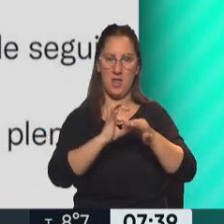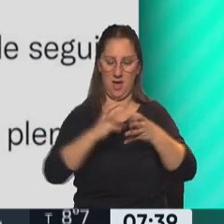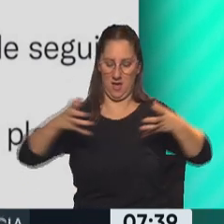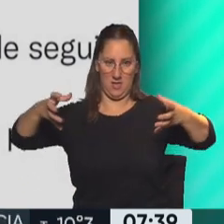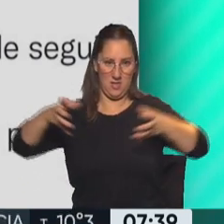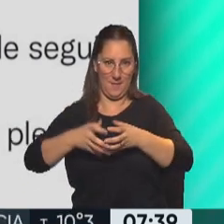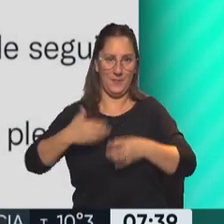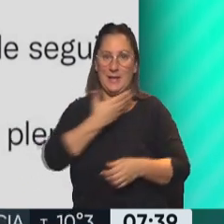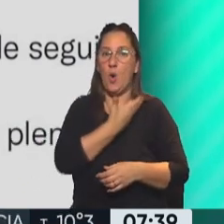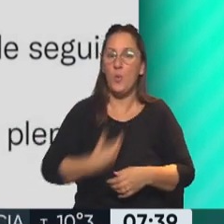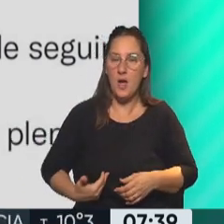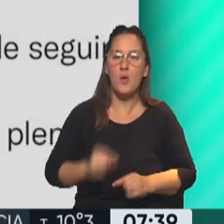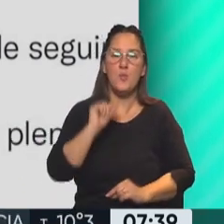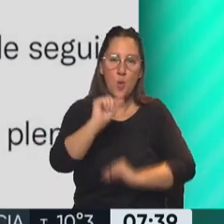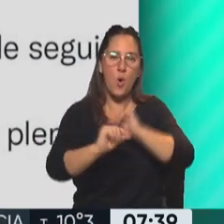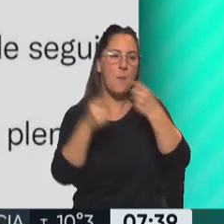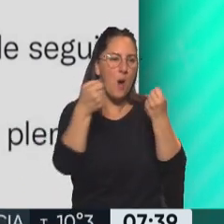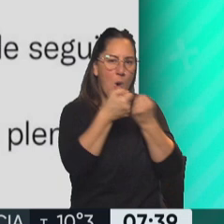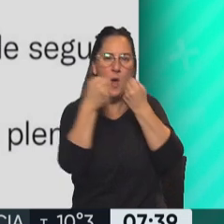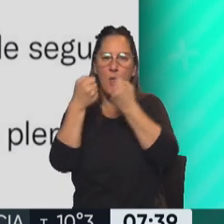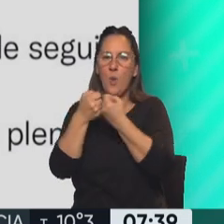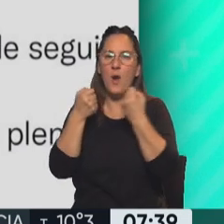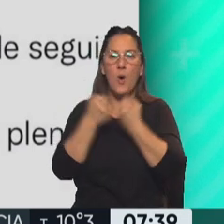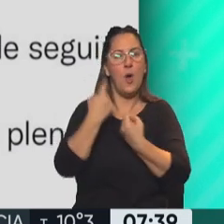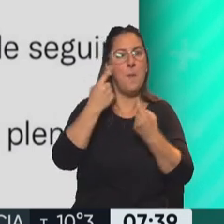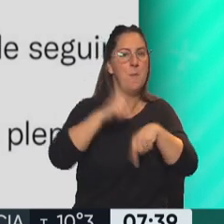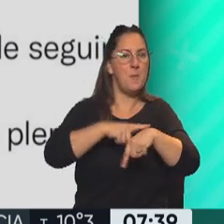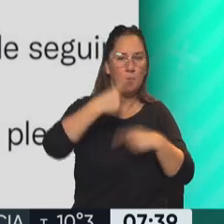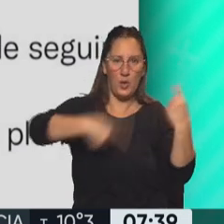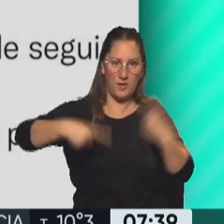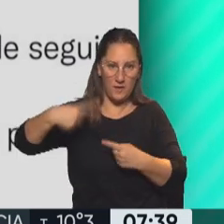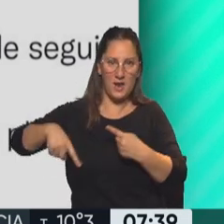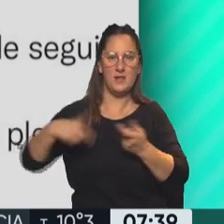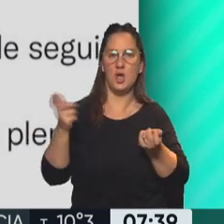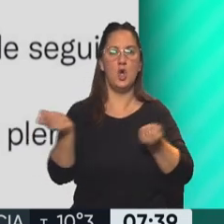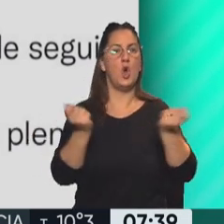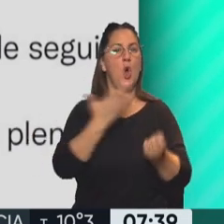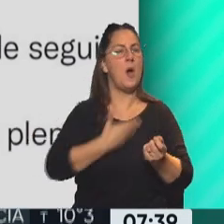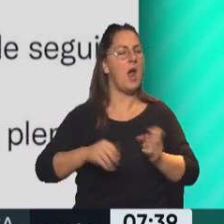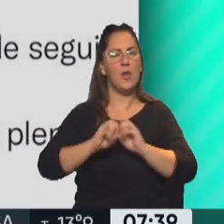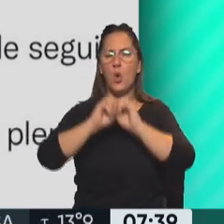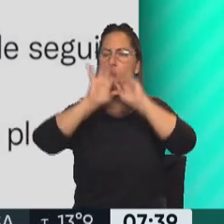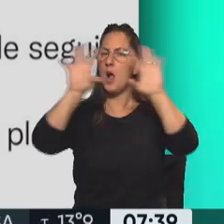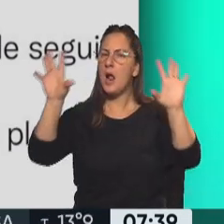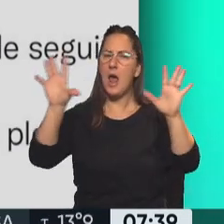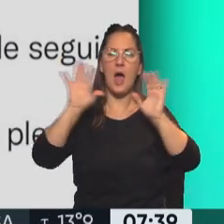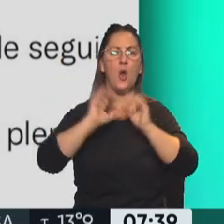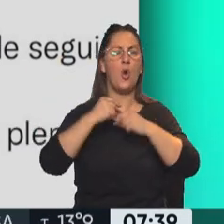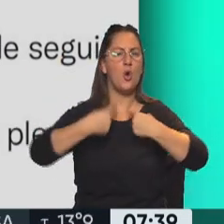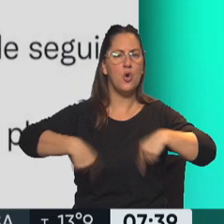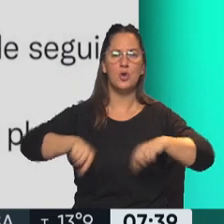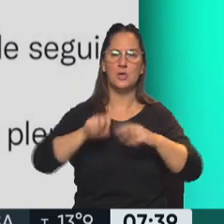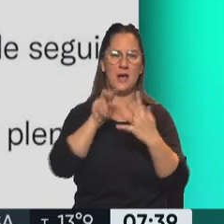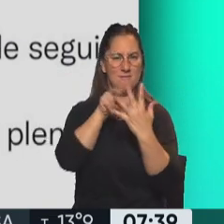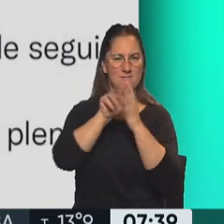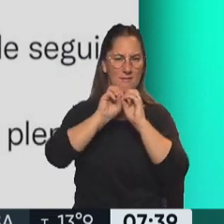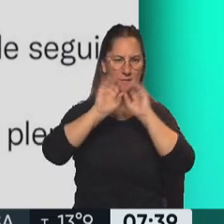de gobierno, construyendo acuerdos en la diversidad y gobernando con plena transparencia a todas las áreas. Pero nos quedamos en